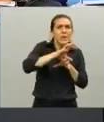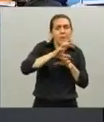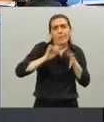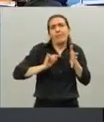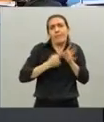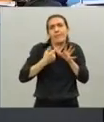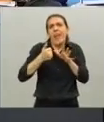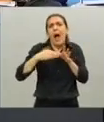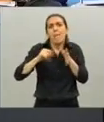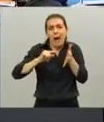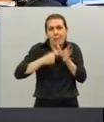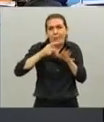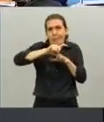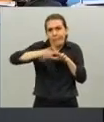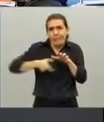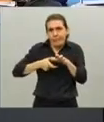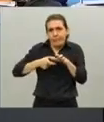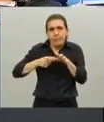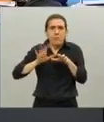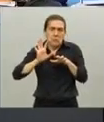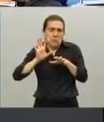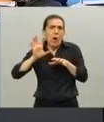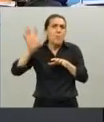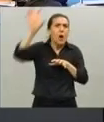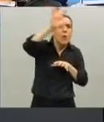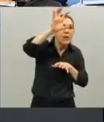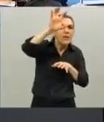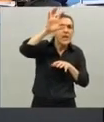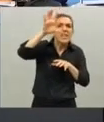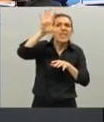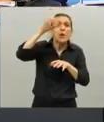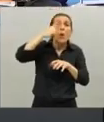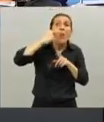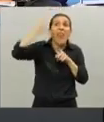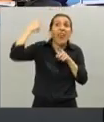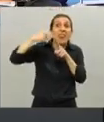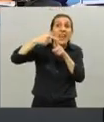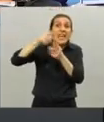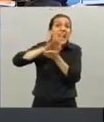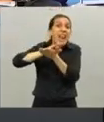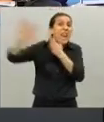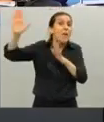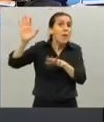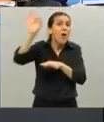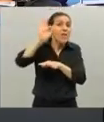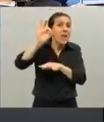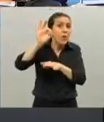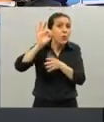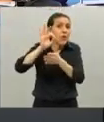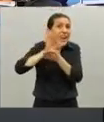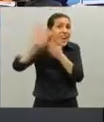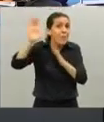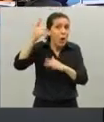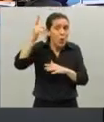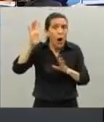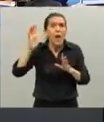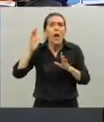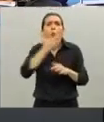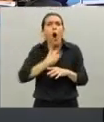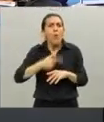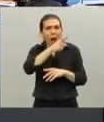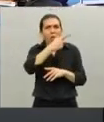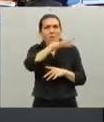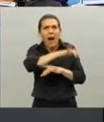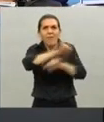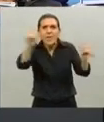AMBA de lo cual se habló acá hay muchas provincias donde no hay casos hace 50 días analizó o va a analizar con gobernadores que vuelvan a clase los